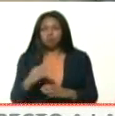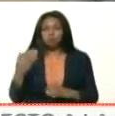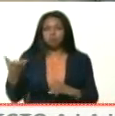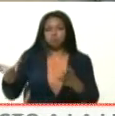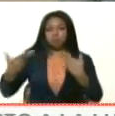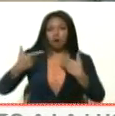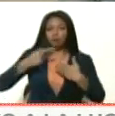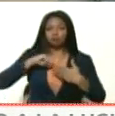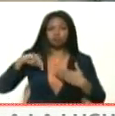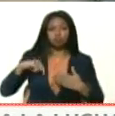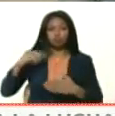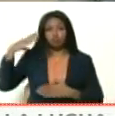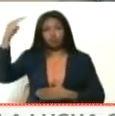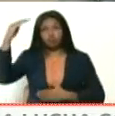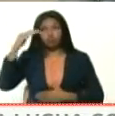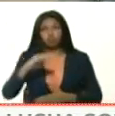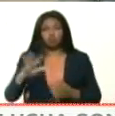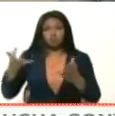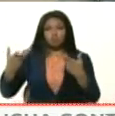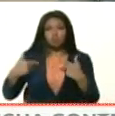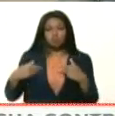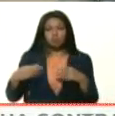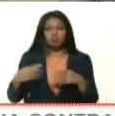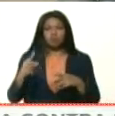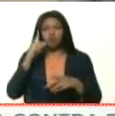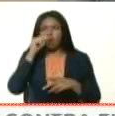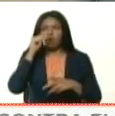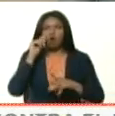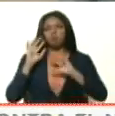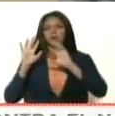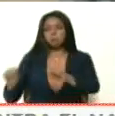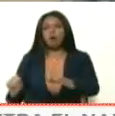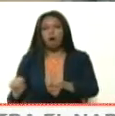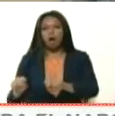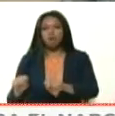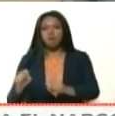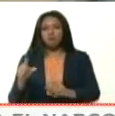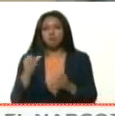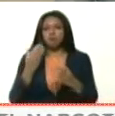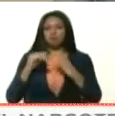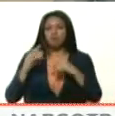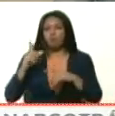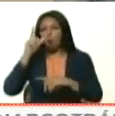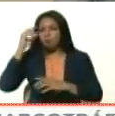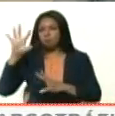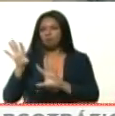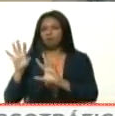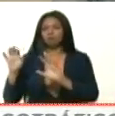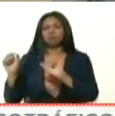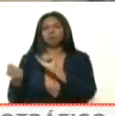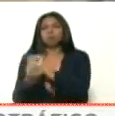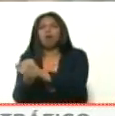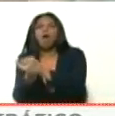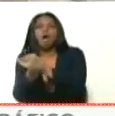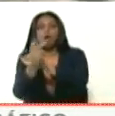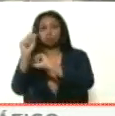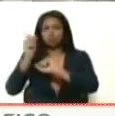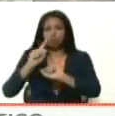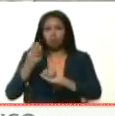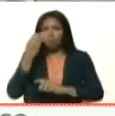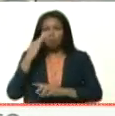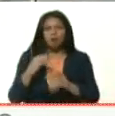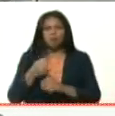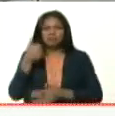Dios, no nos mandó un oligarca, no nos mandó un traidor, no nos mandó un esclavista, no nos mandó un